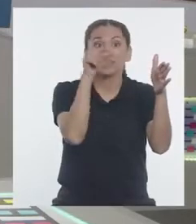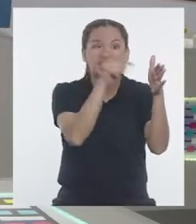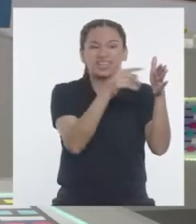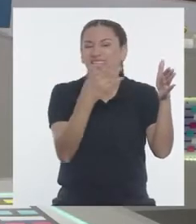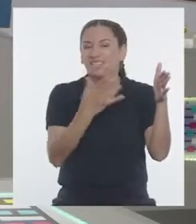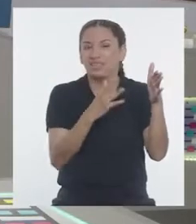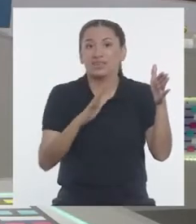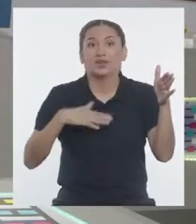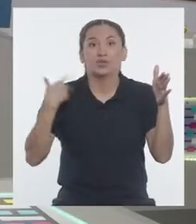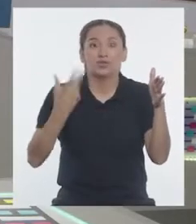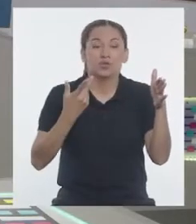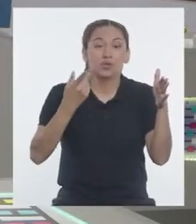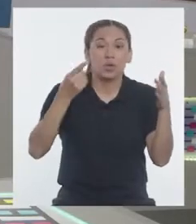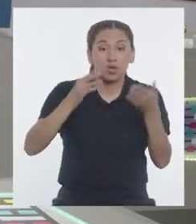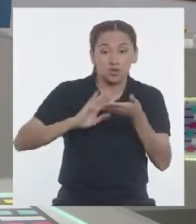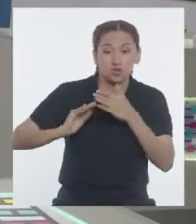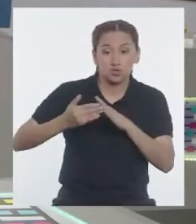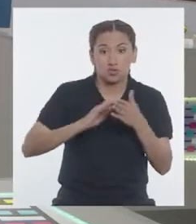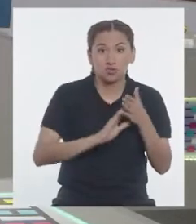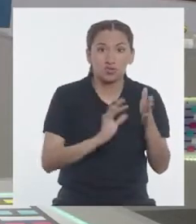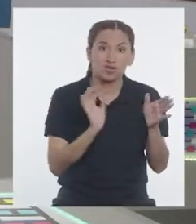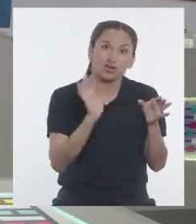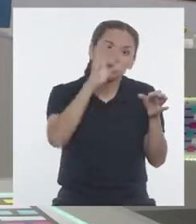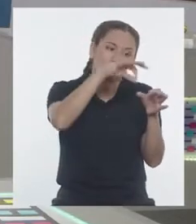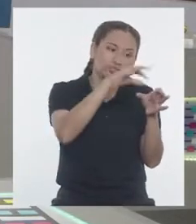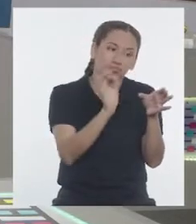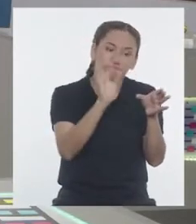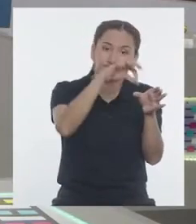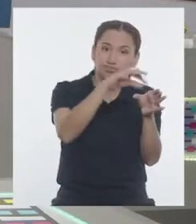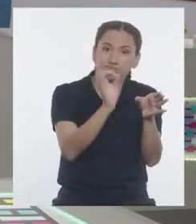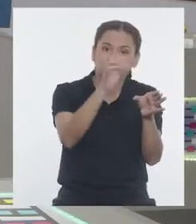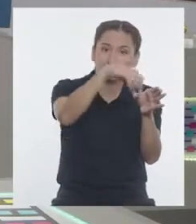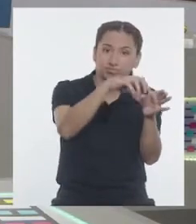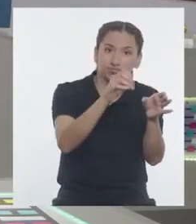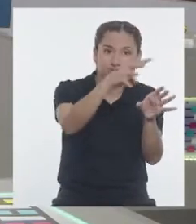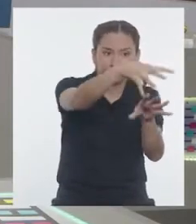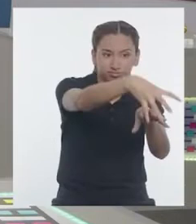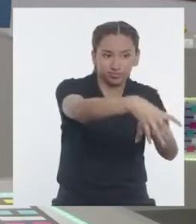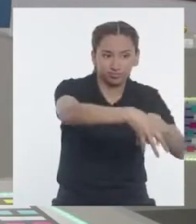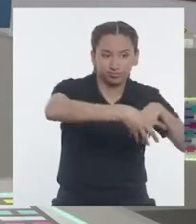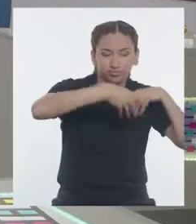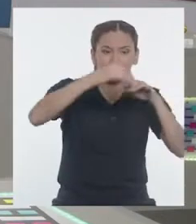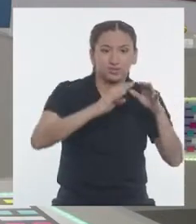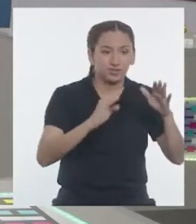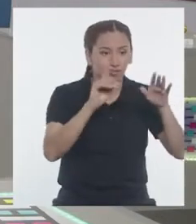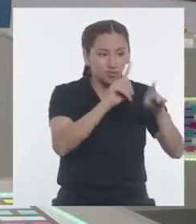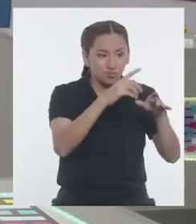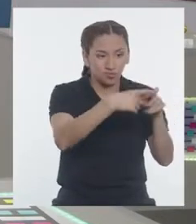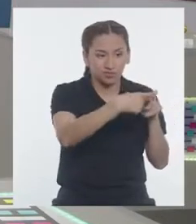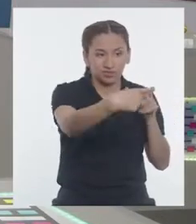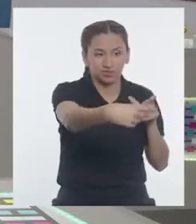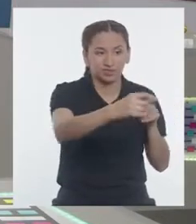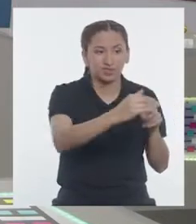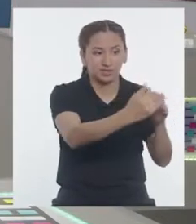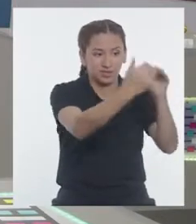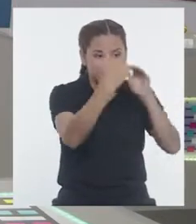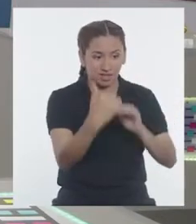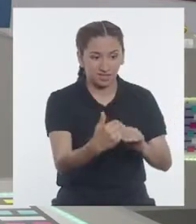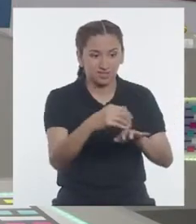que permiten que las comunidades siembren intensivamente en diferentes pisos ecológicos,